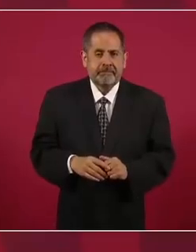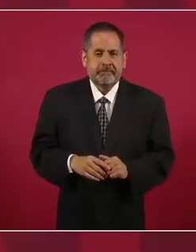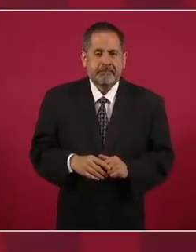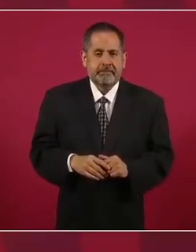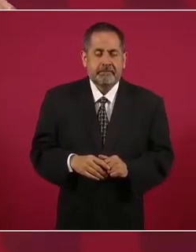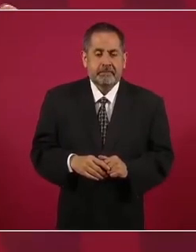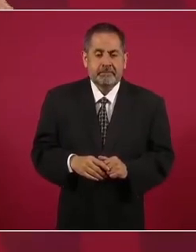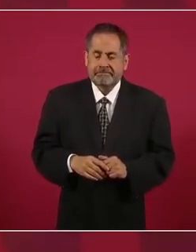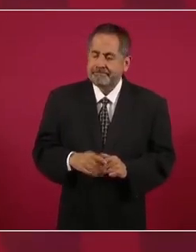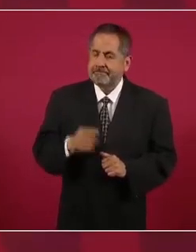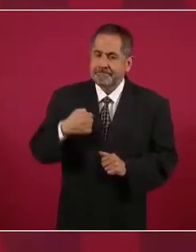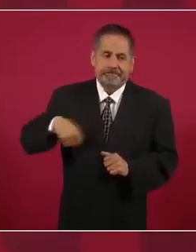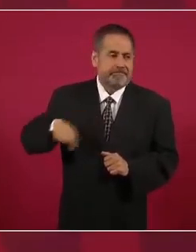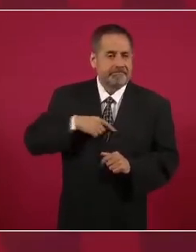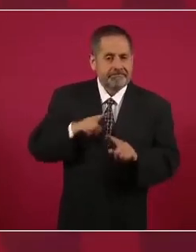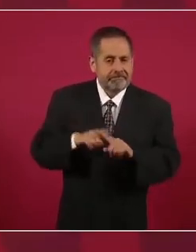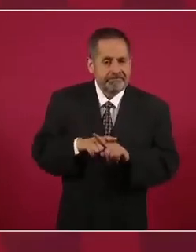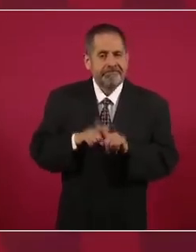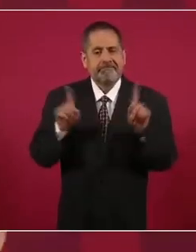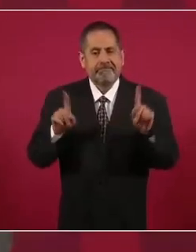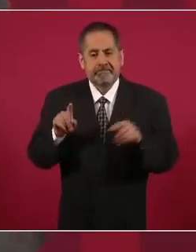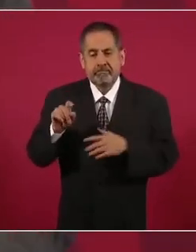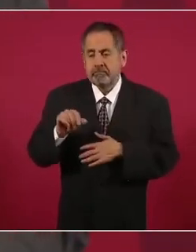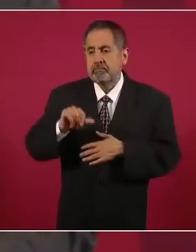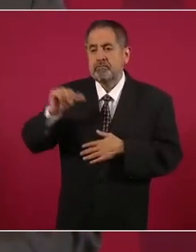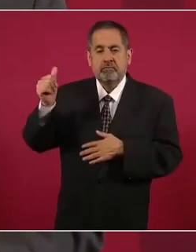a diferencia de otros gobiernos,